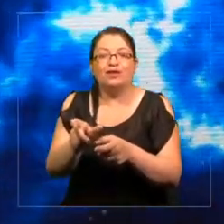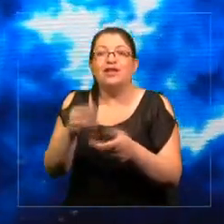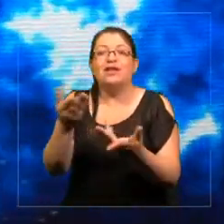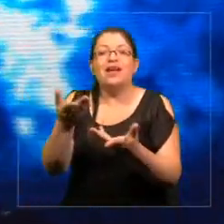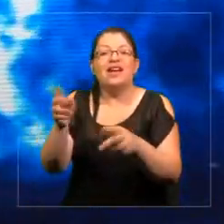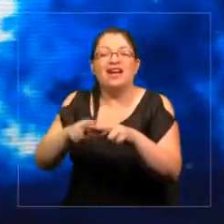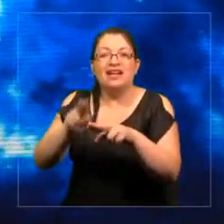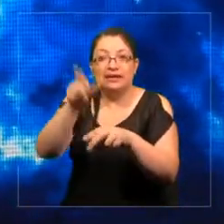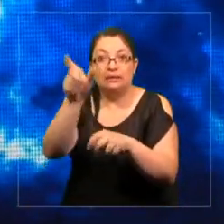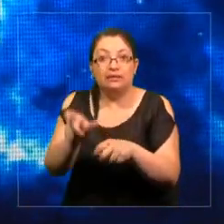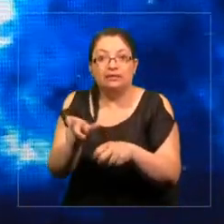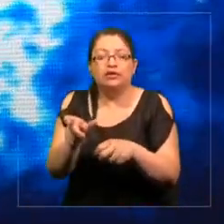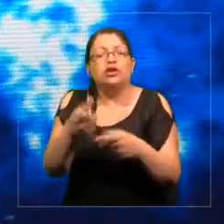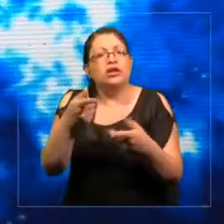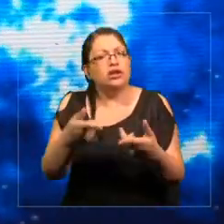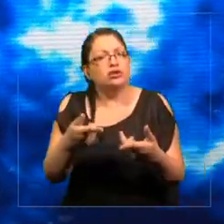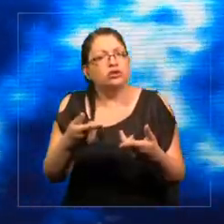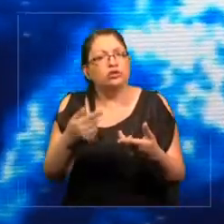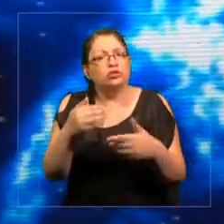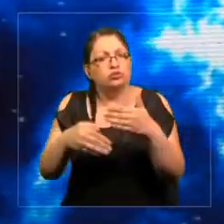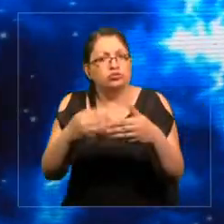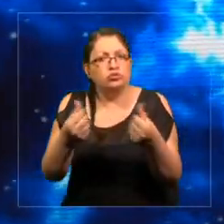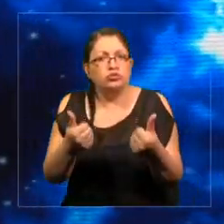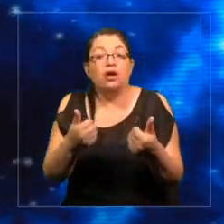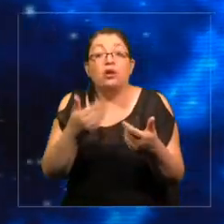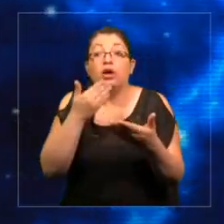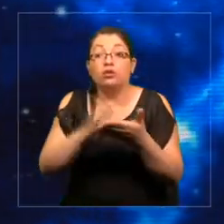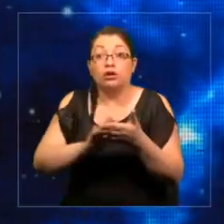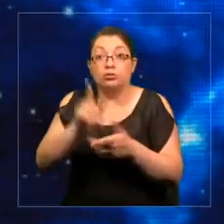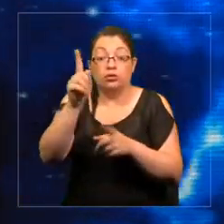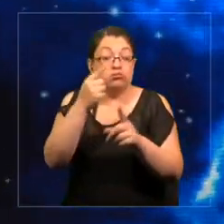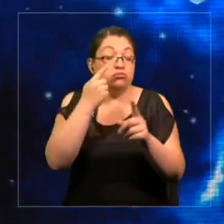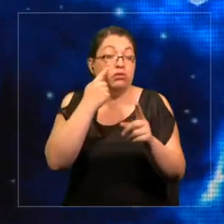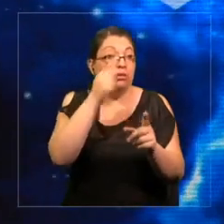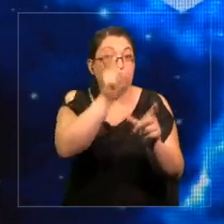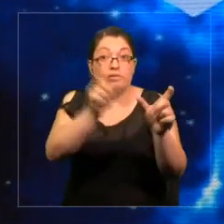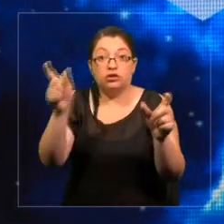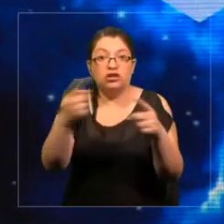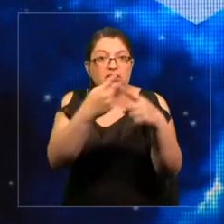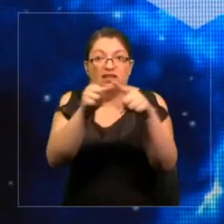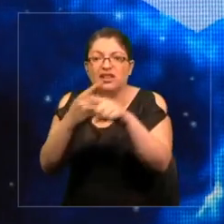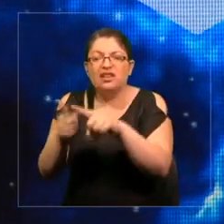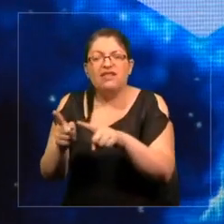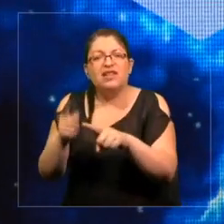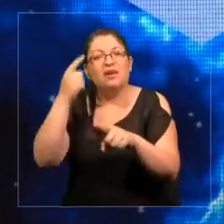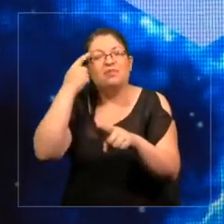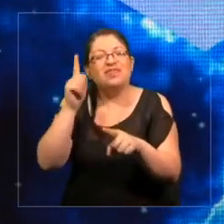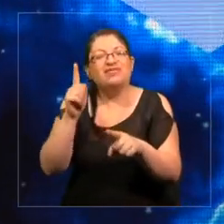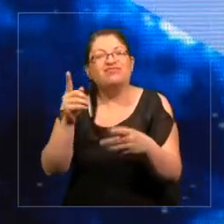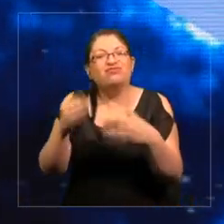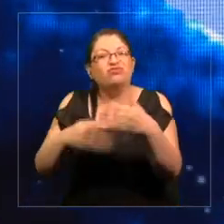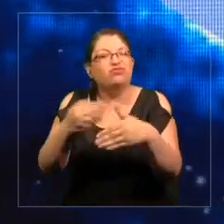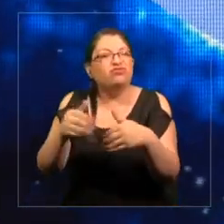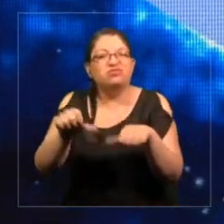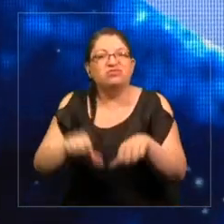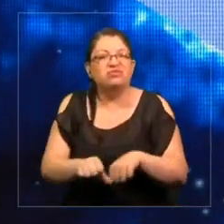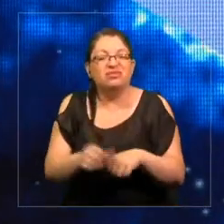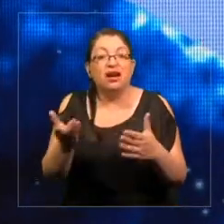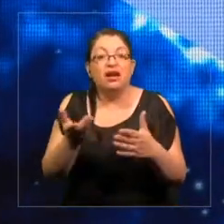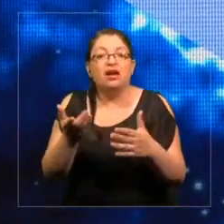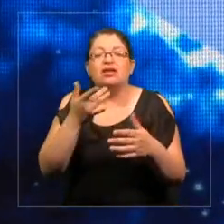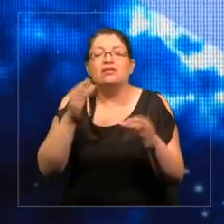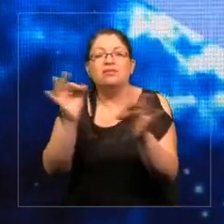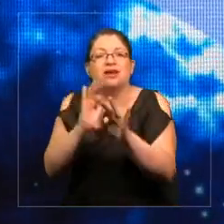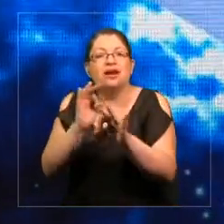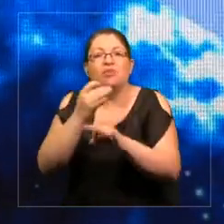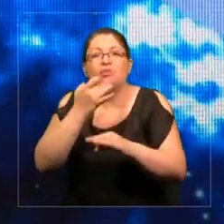Y esto es muy útil si vemos las diferencias entre las personas. Pero no es muy útil explicar